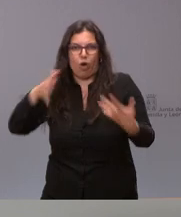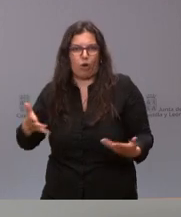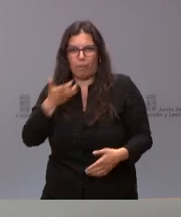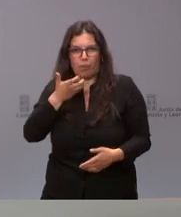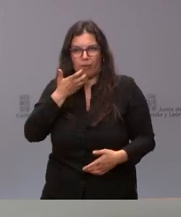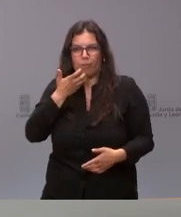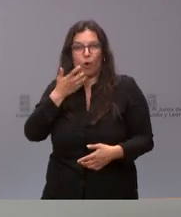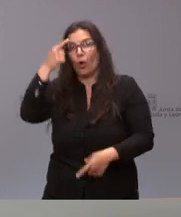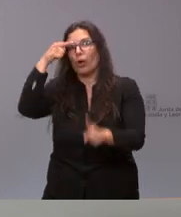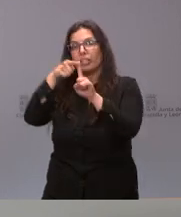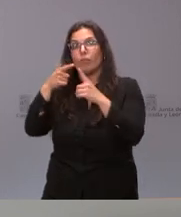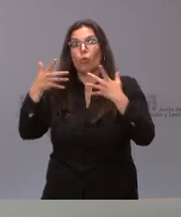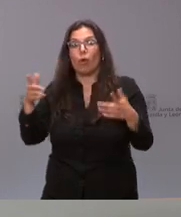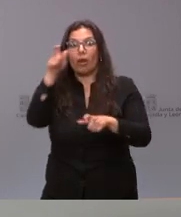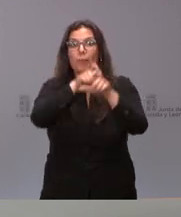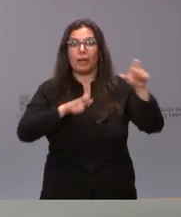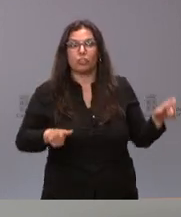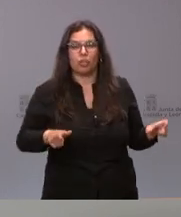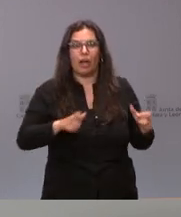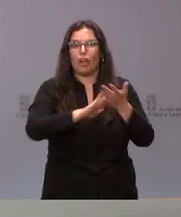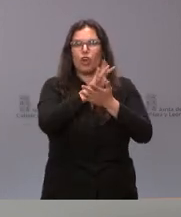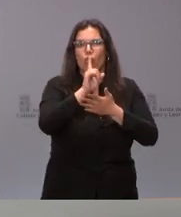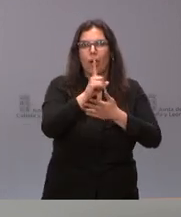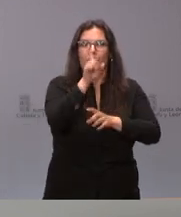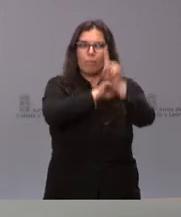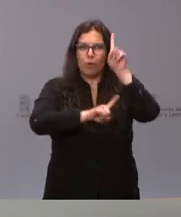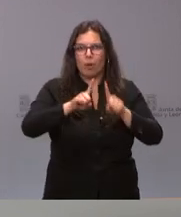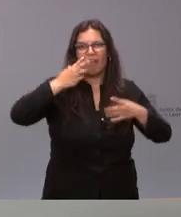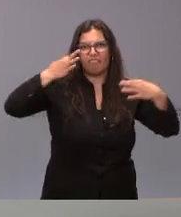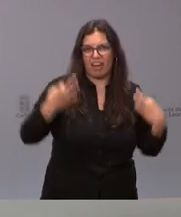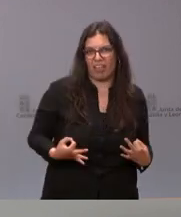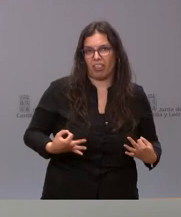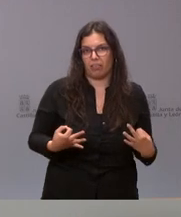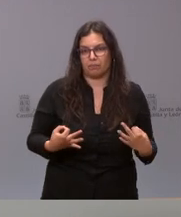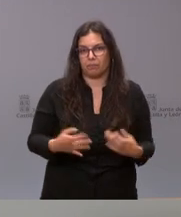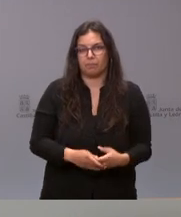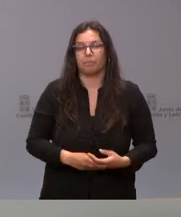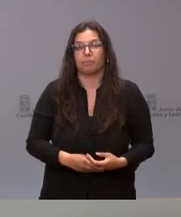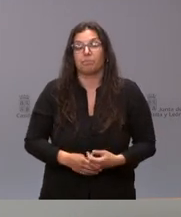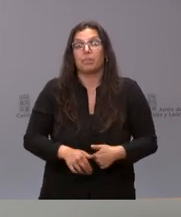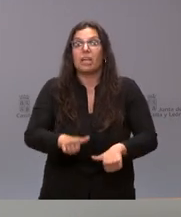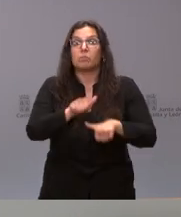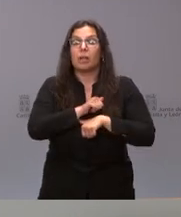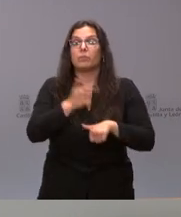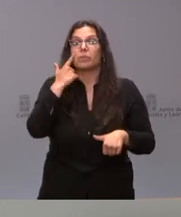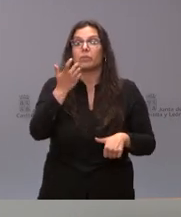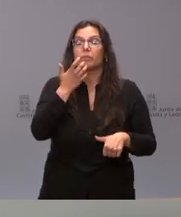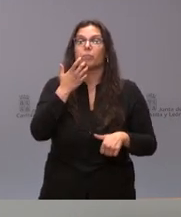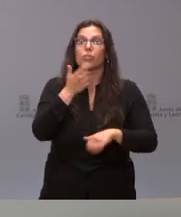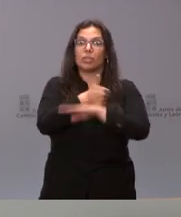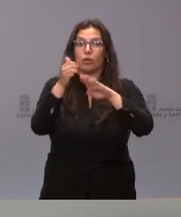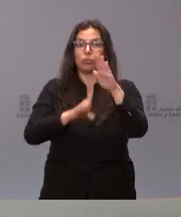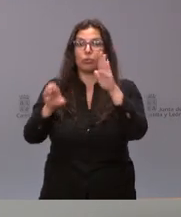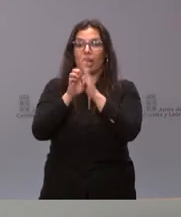de que la gente no esté hablando de lo que verdaderamente importa. Estamos en la espera de la sentencia del Tribunal Constitucional,